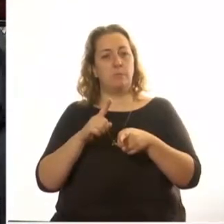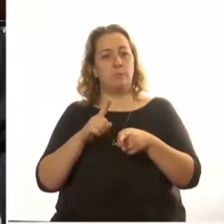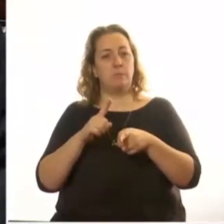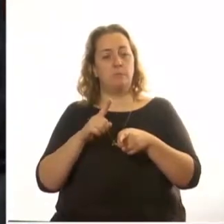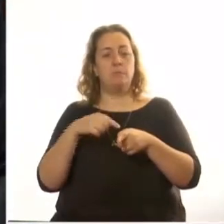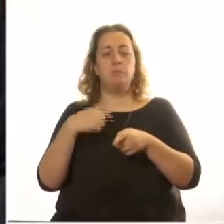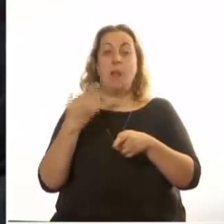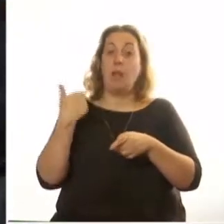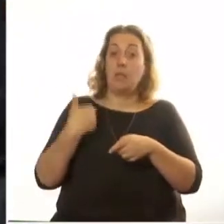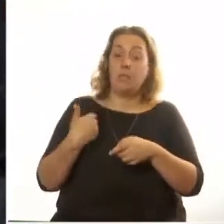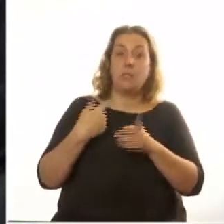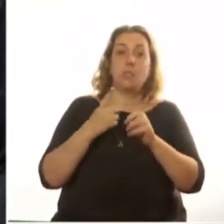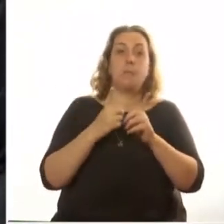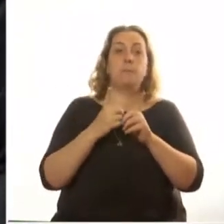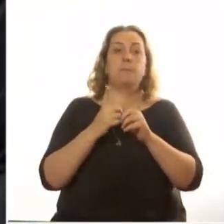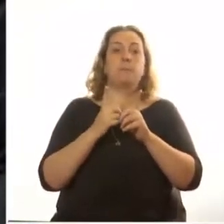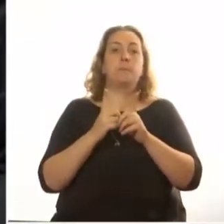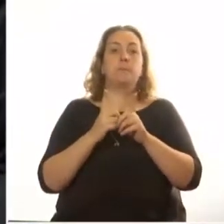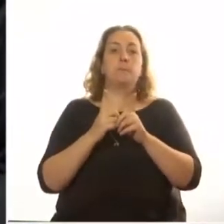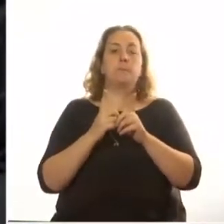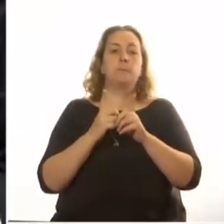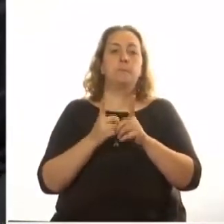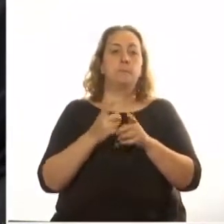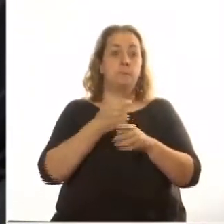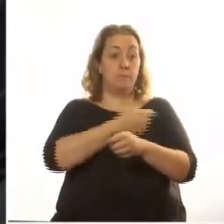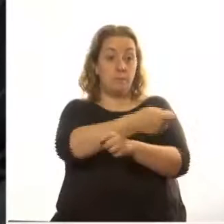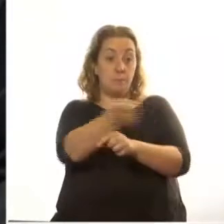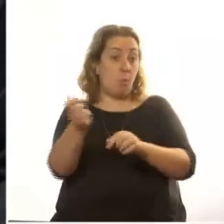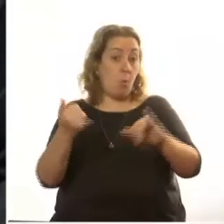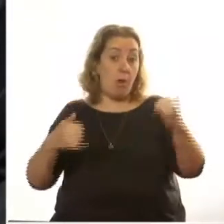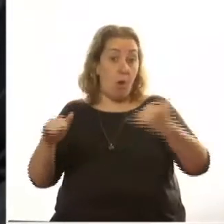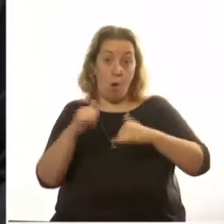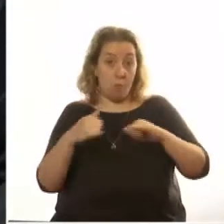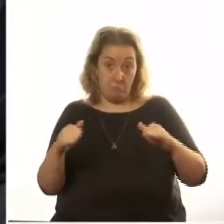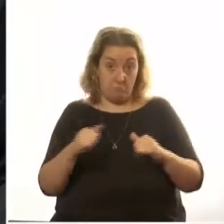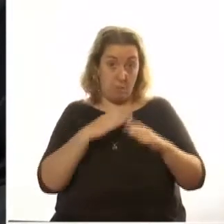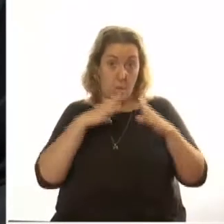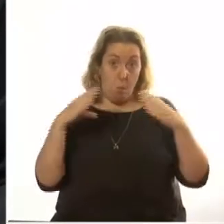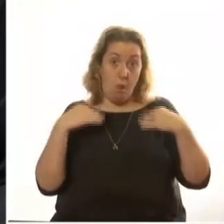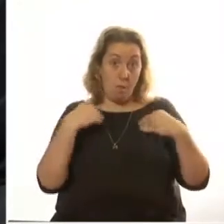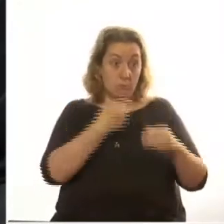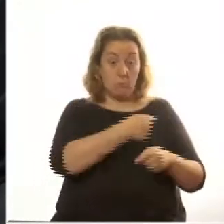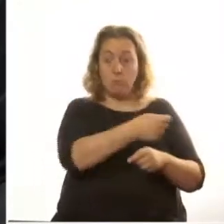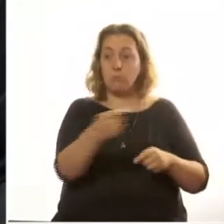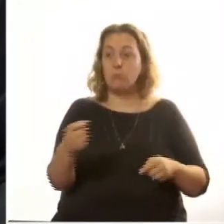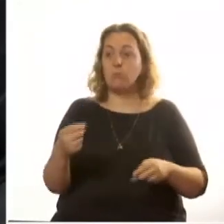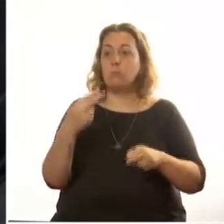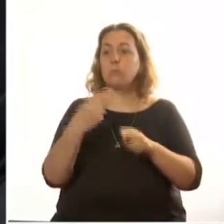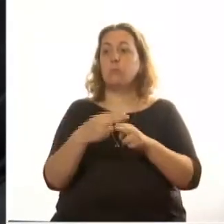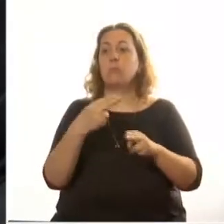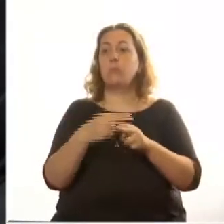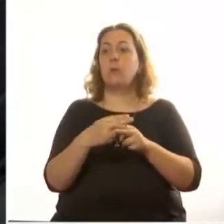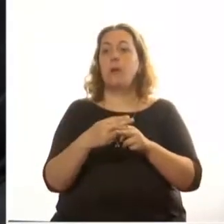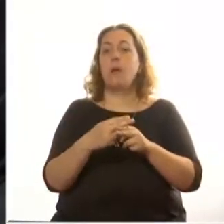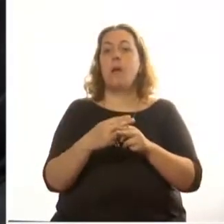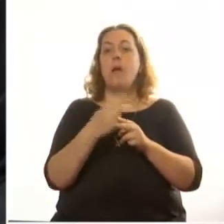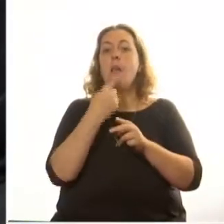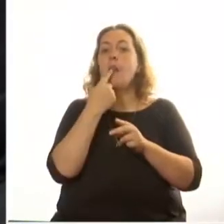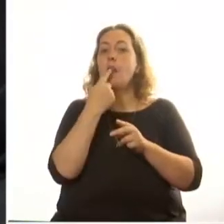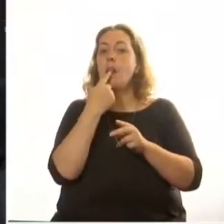se repartió un juego incluso en escuelas que se llaman la punta de la lengua.